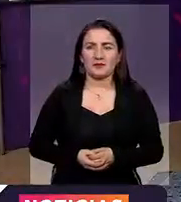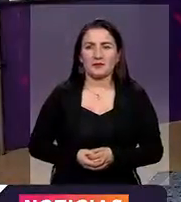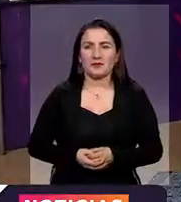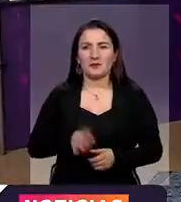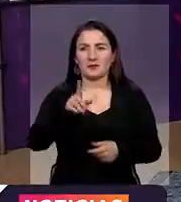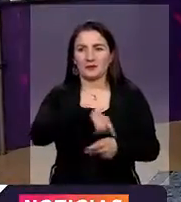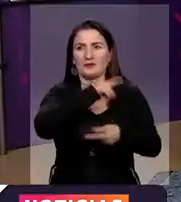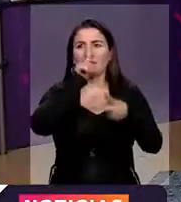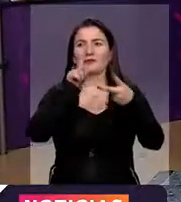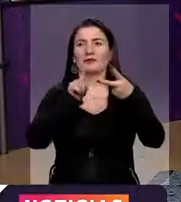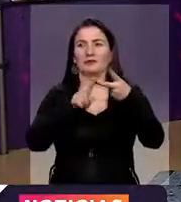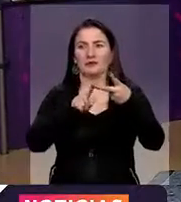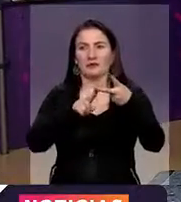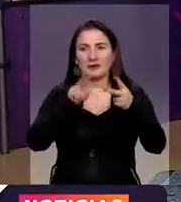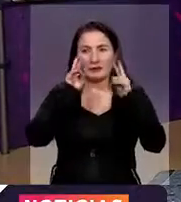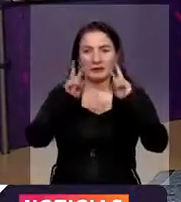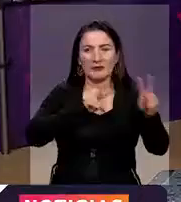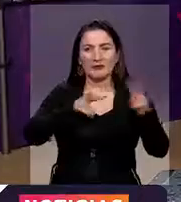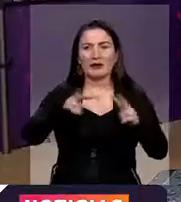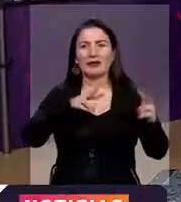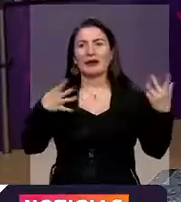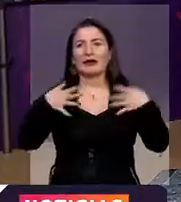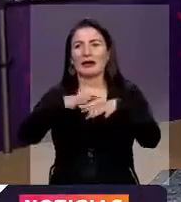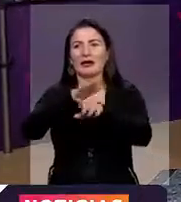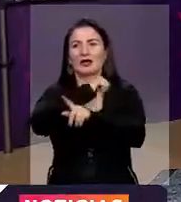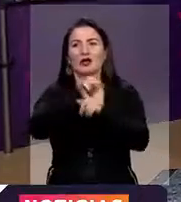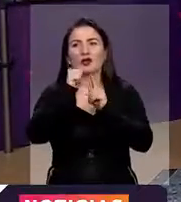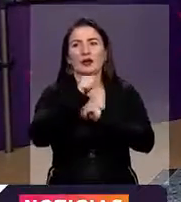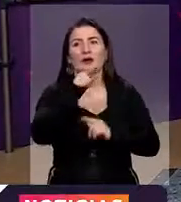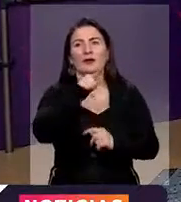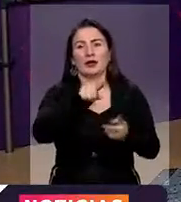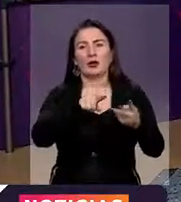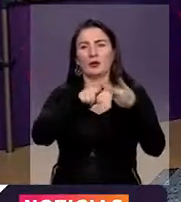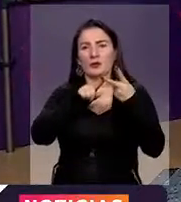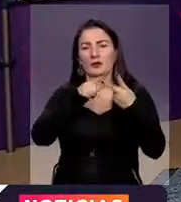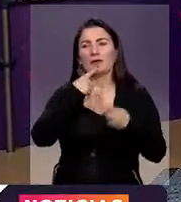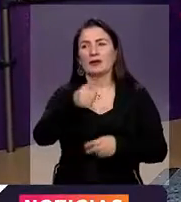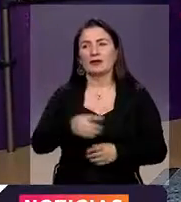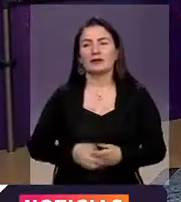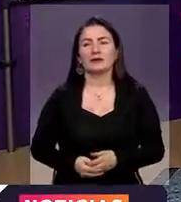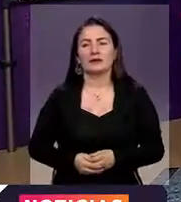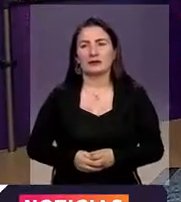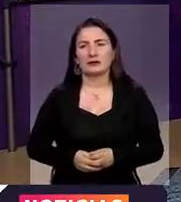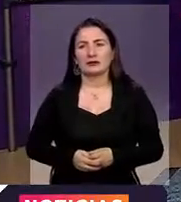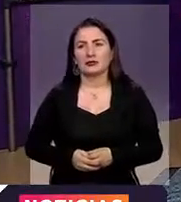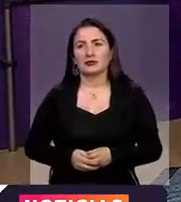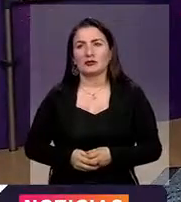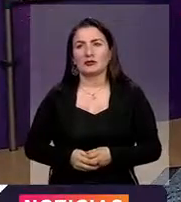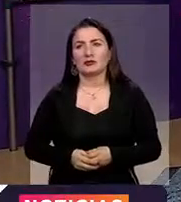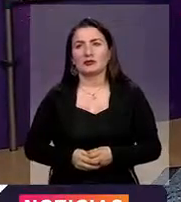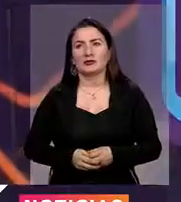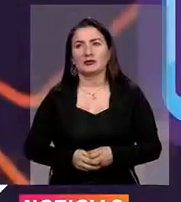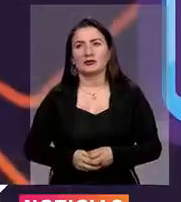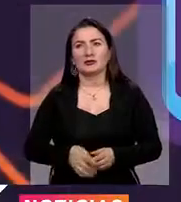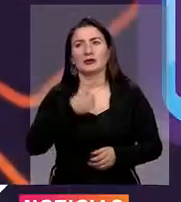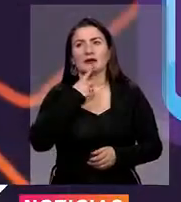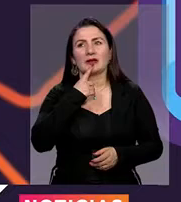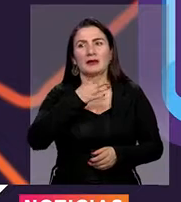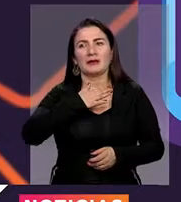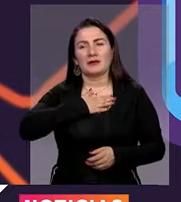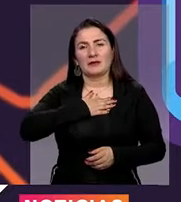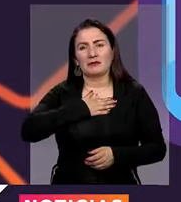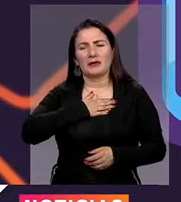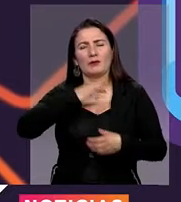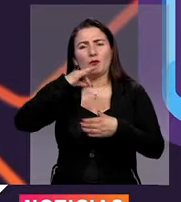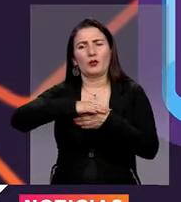Seguimos haciendo este rastreo por las redes sociales y nos encontramos el siguiente tuit de Luro Gapa. Con Mi Voto Quiero,